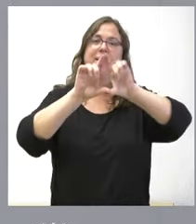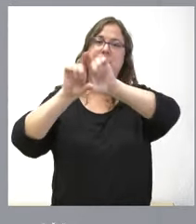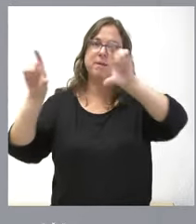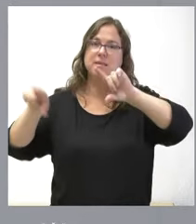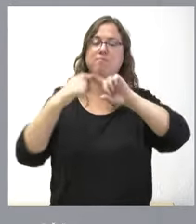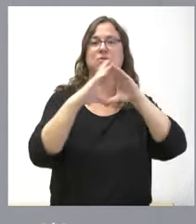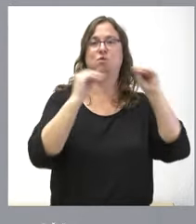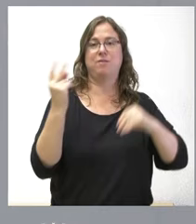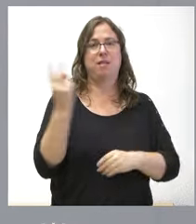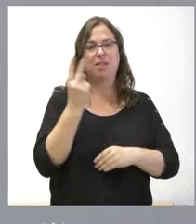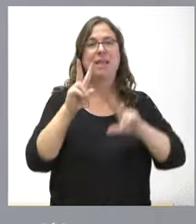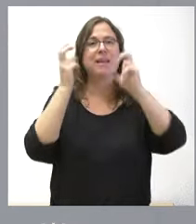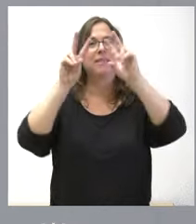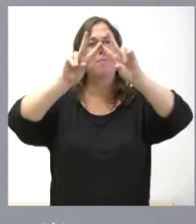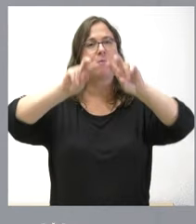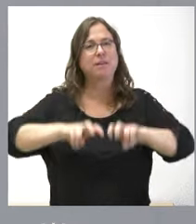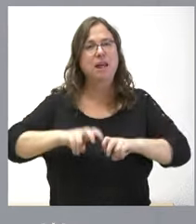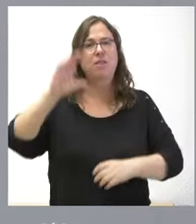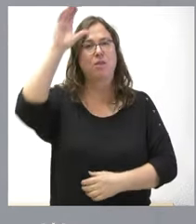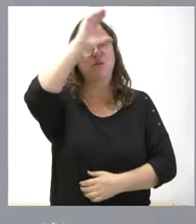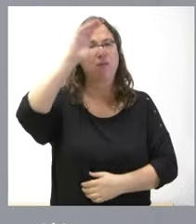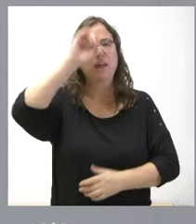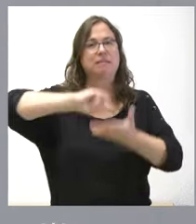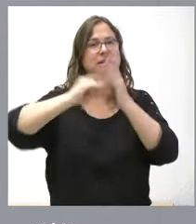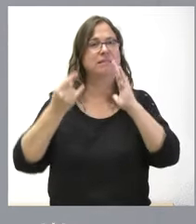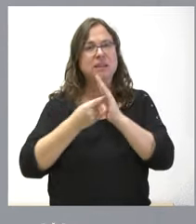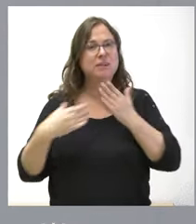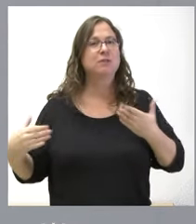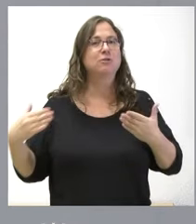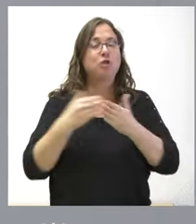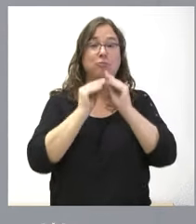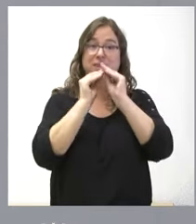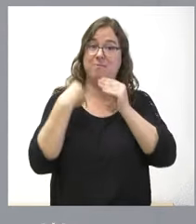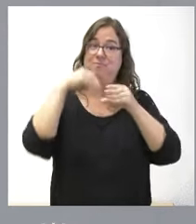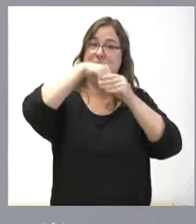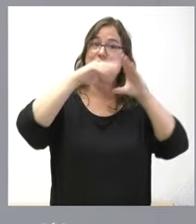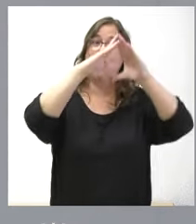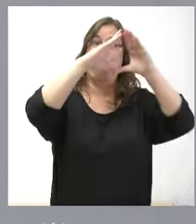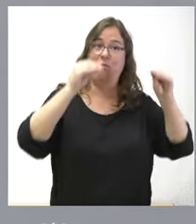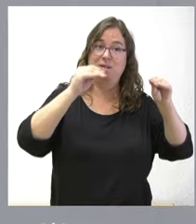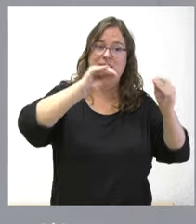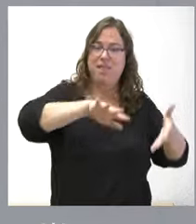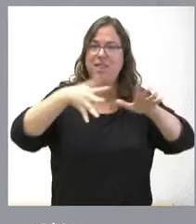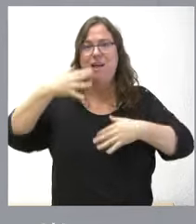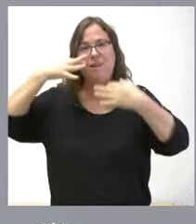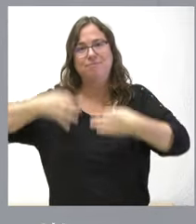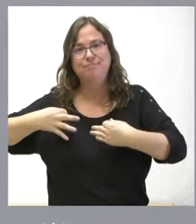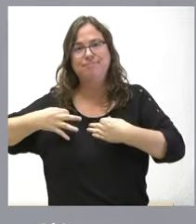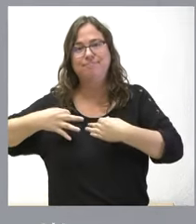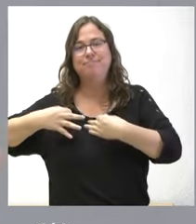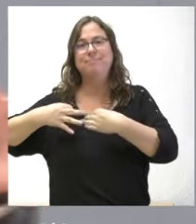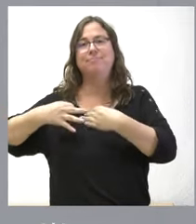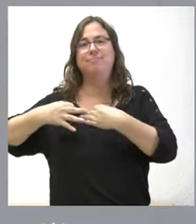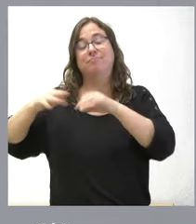que todo lo que es la investigación científica y técnica que se lleva a cabo en la universidad luego sea aplicado en el mundo de la